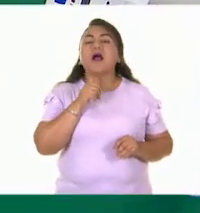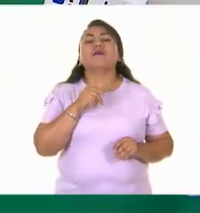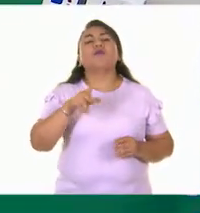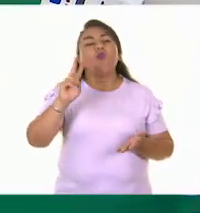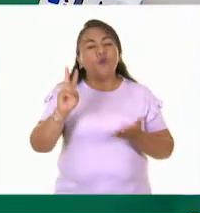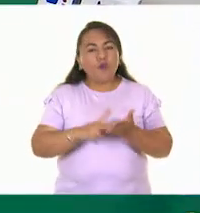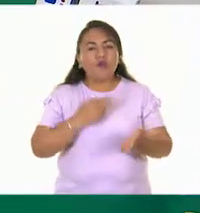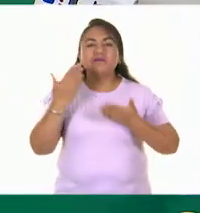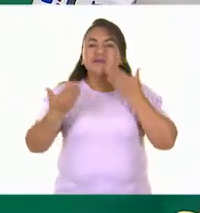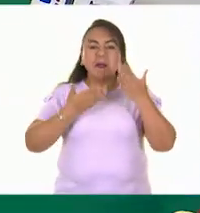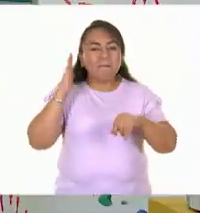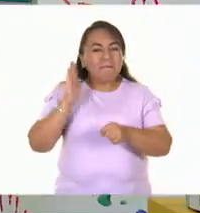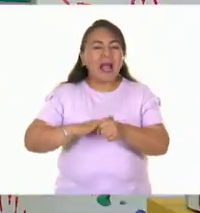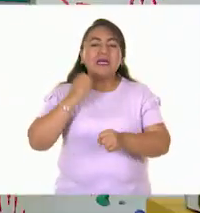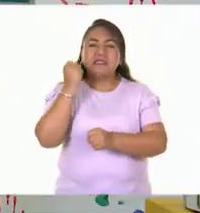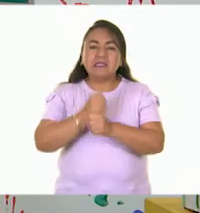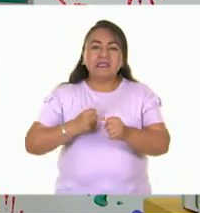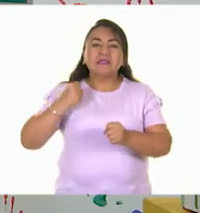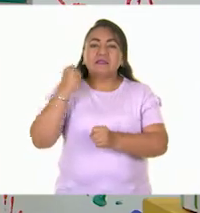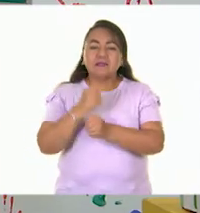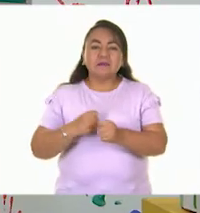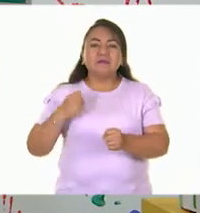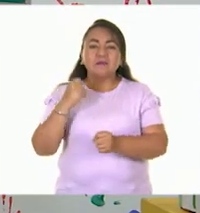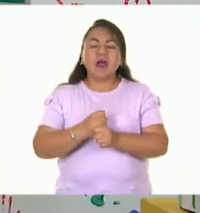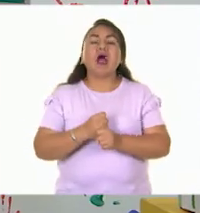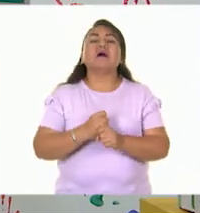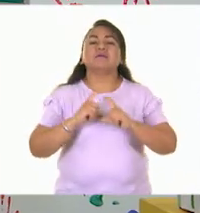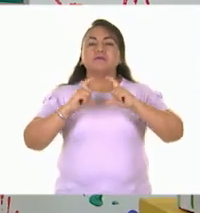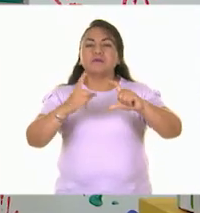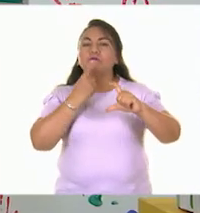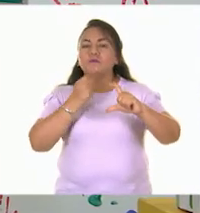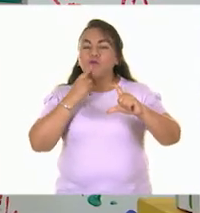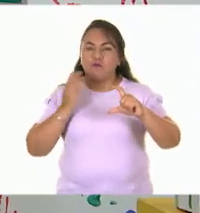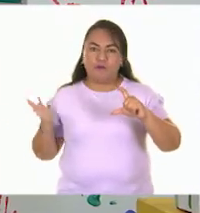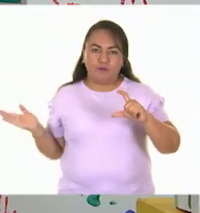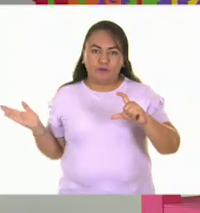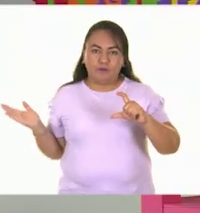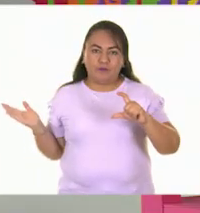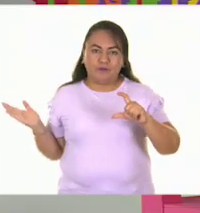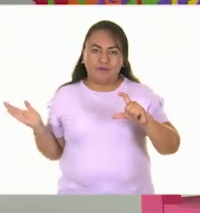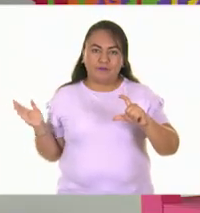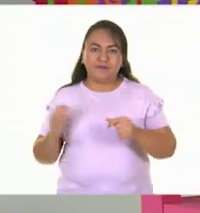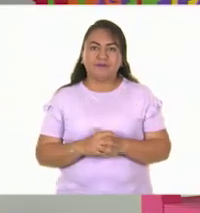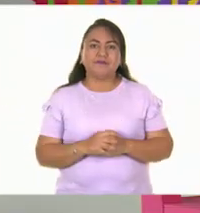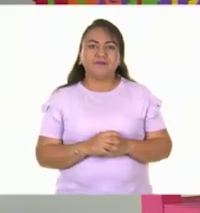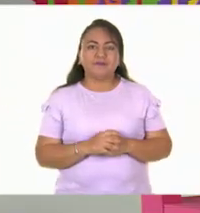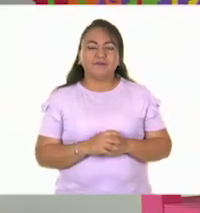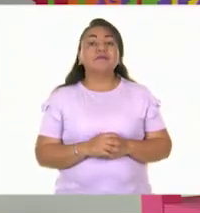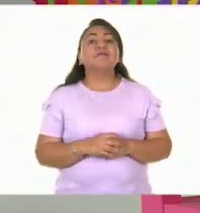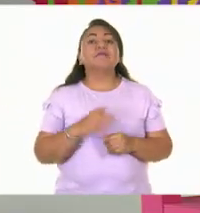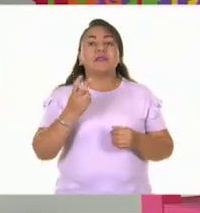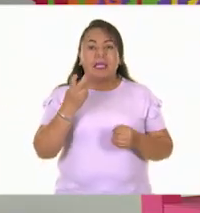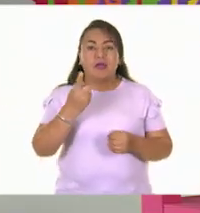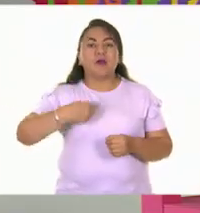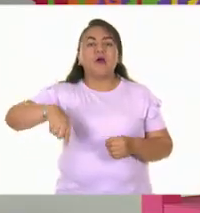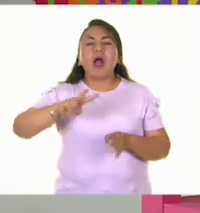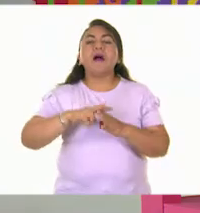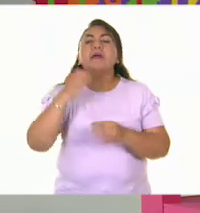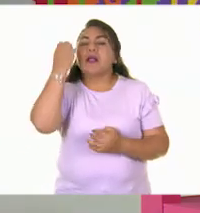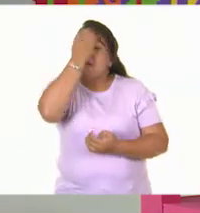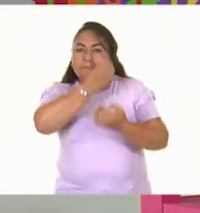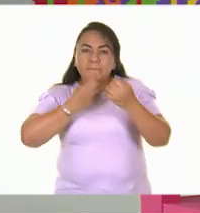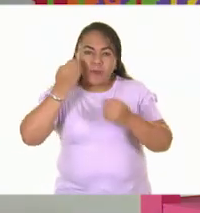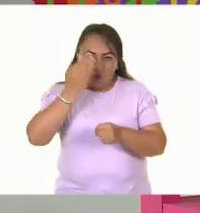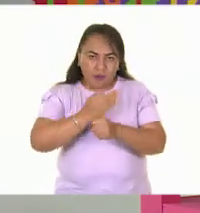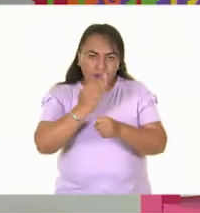repasarlo todavía muchísimo más. Vamos a utilizar la mancha de color rojo. Entonces, vamos a hacer nuestra evaluación.